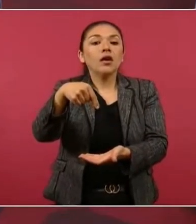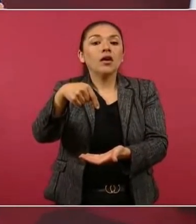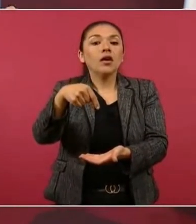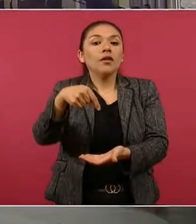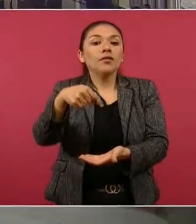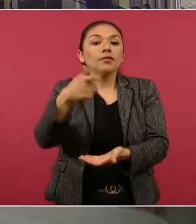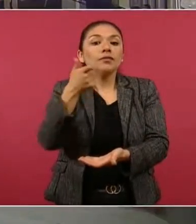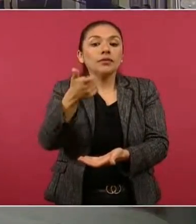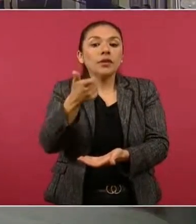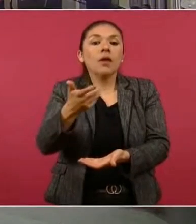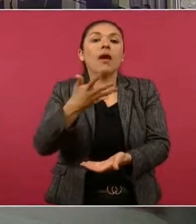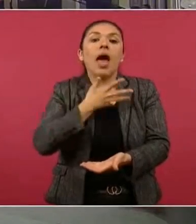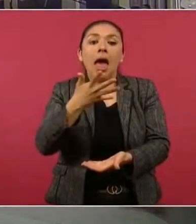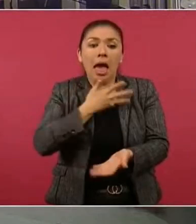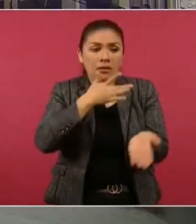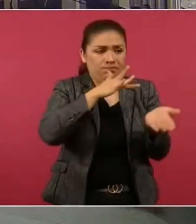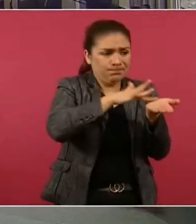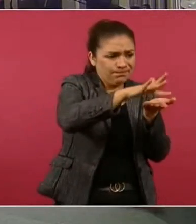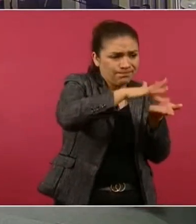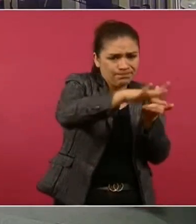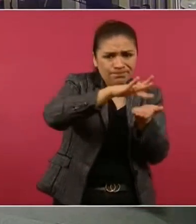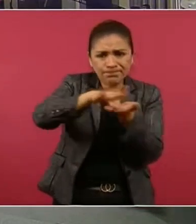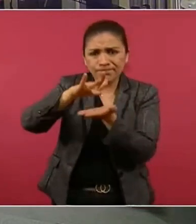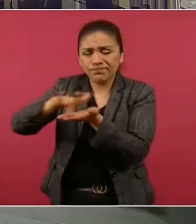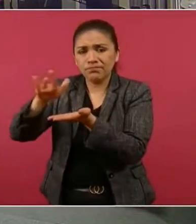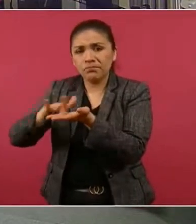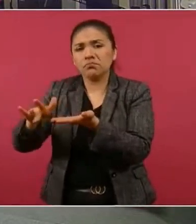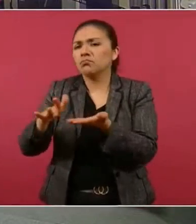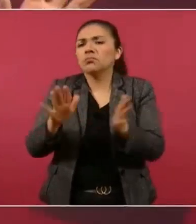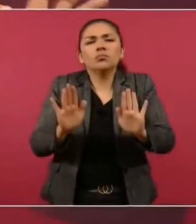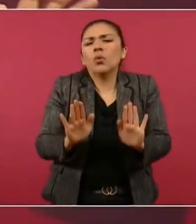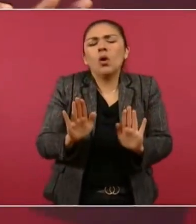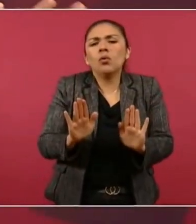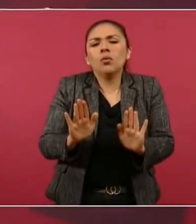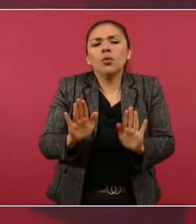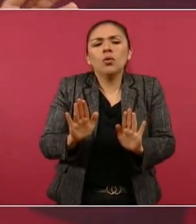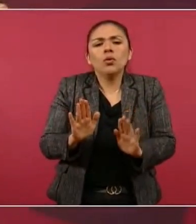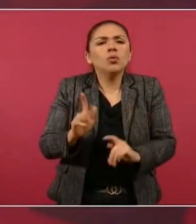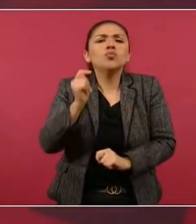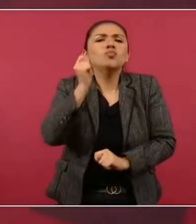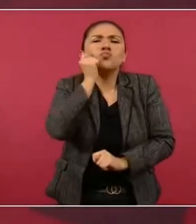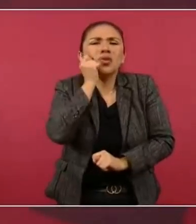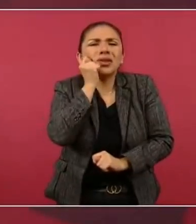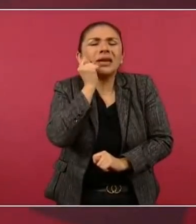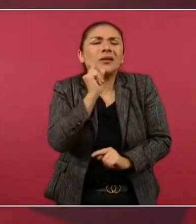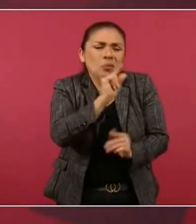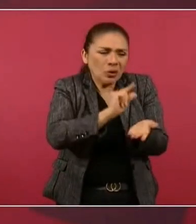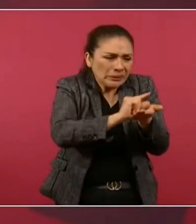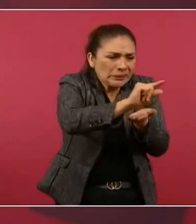reciben apoyo, aunque sea limitado,